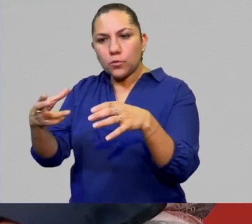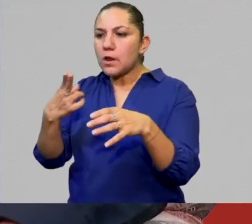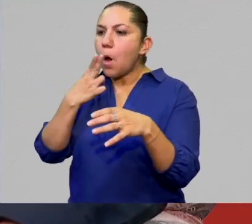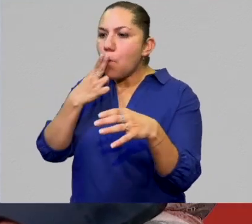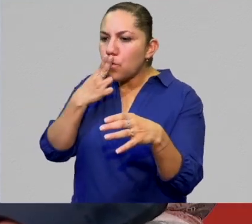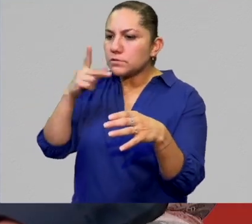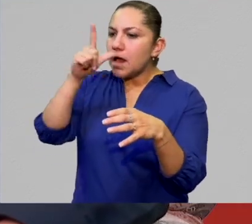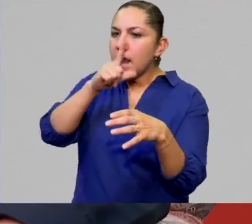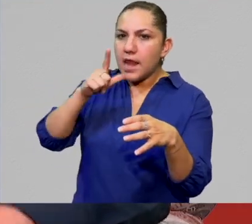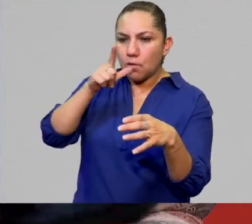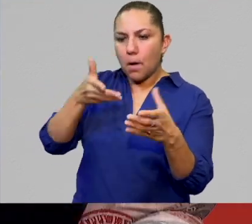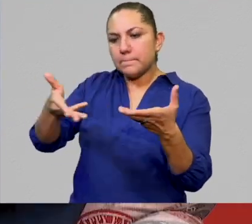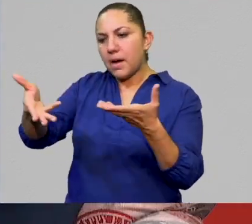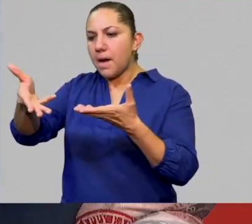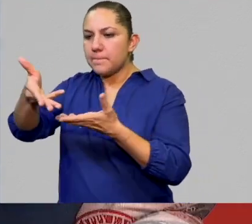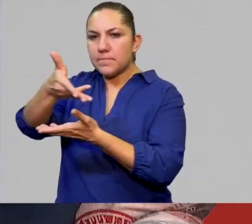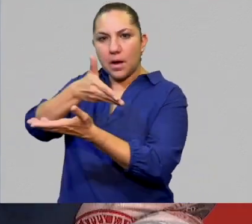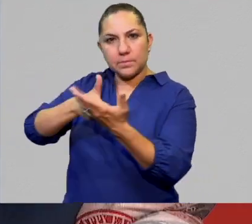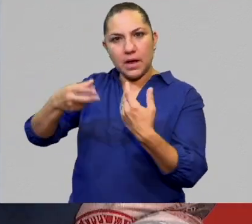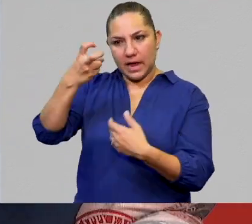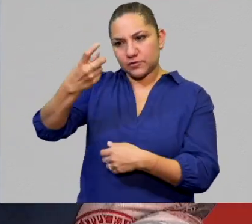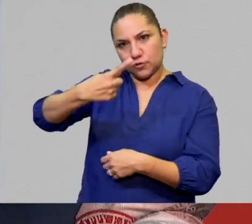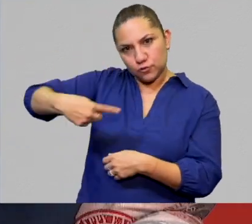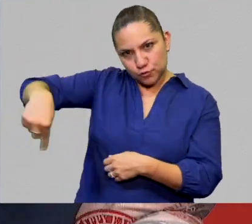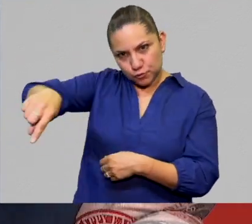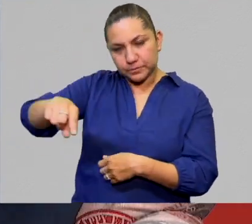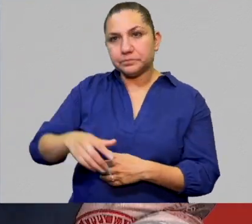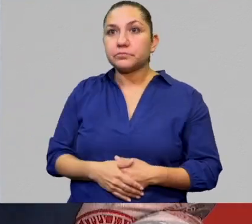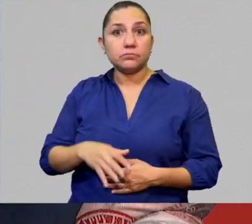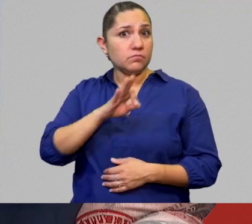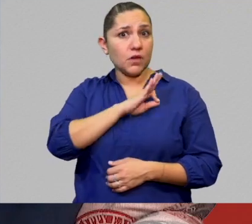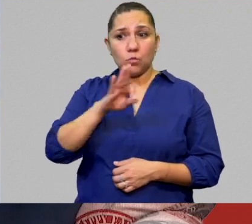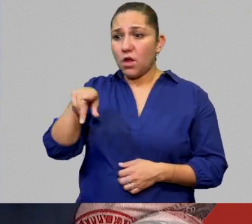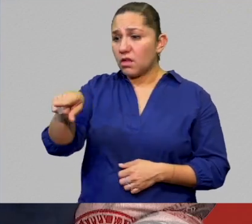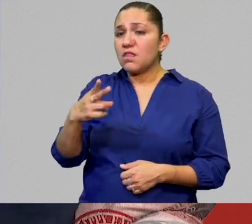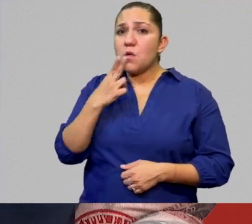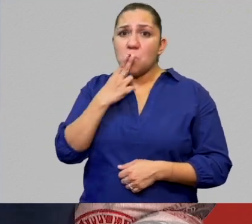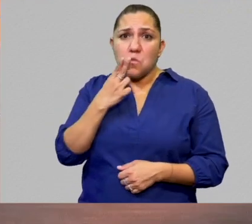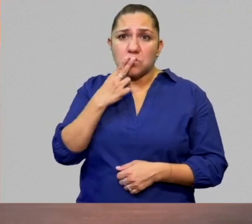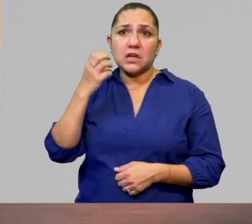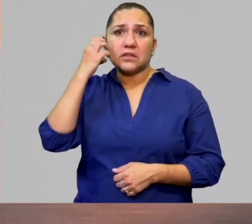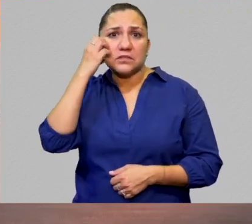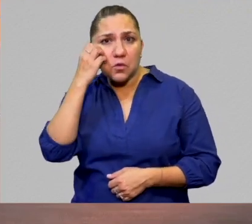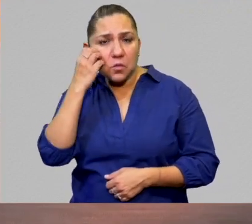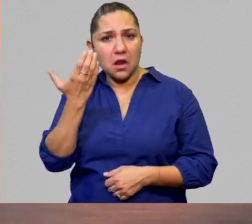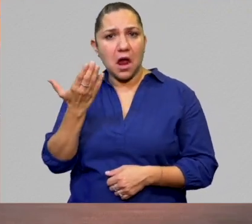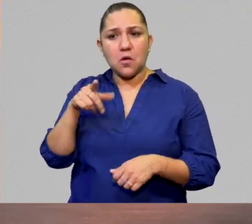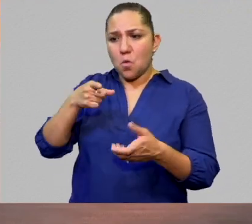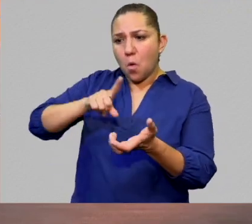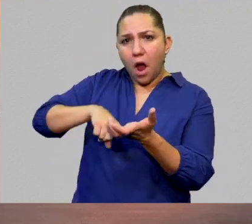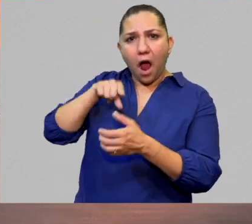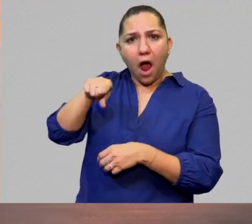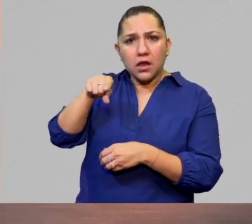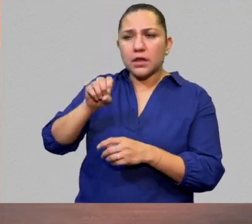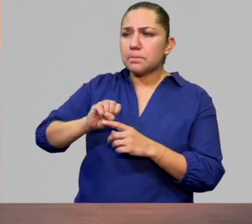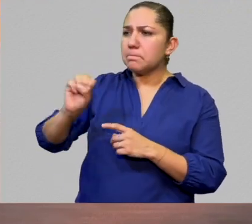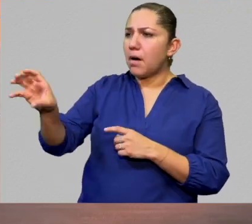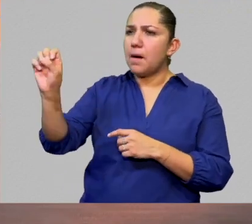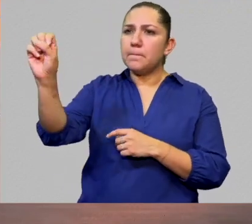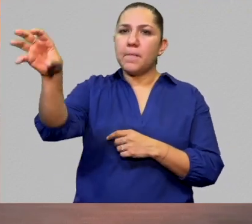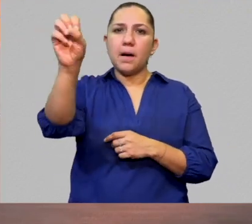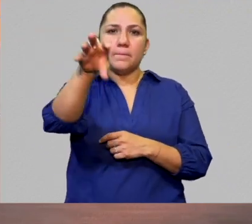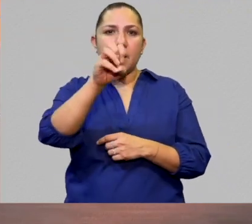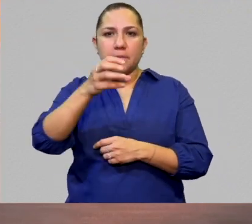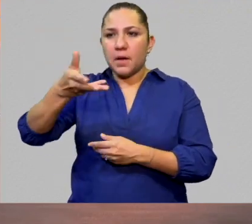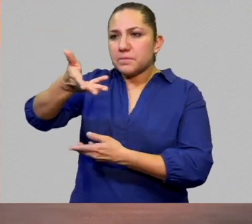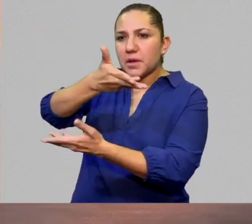propias comunidades, además hay todo un movimiento a través de teléfonos móviles, por ejemplo, que es ahí donde hacen